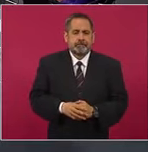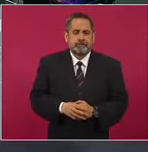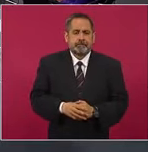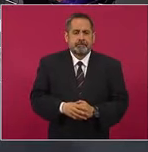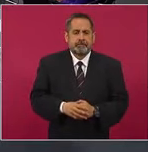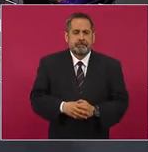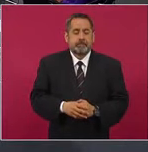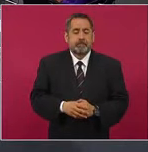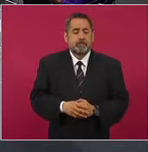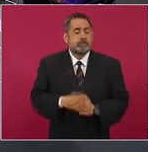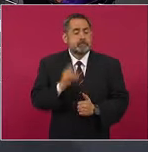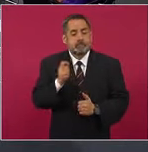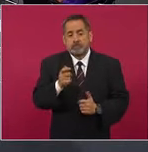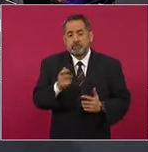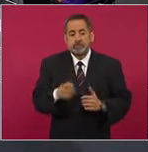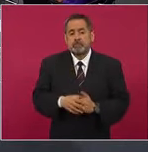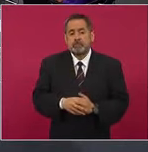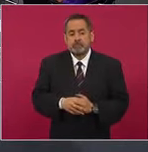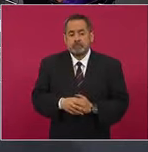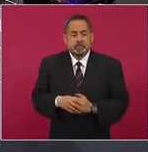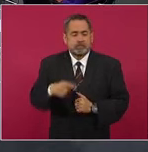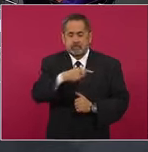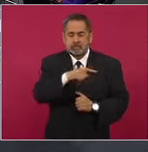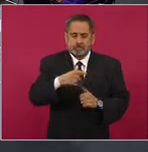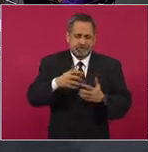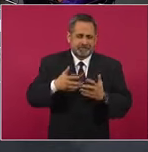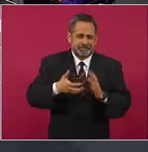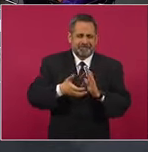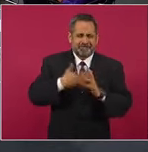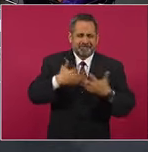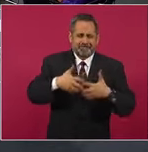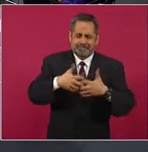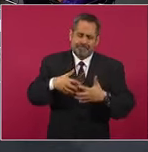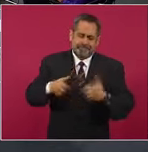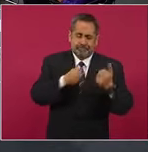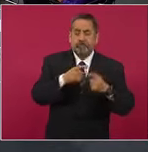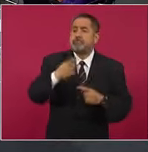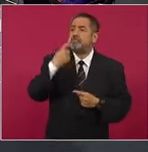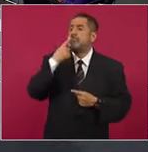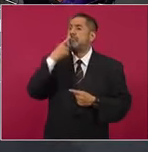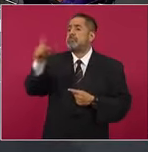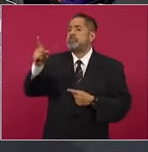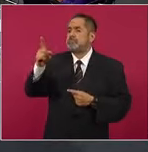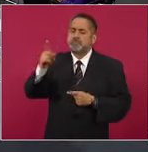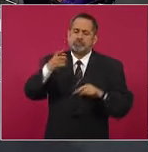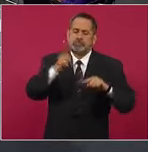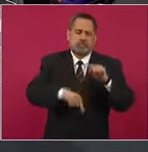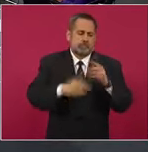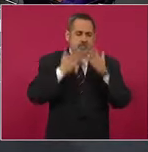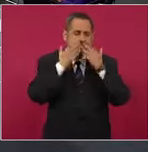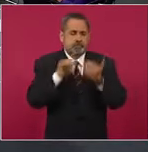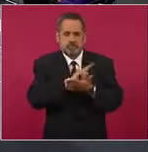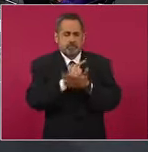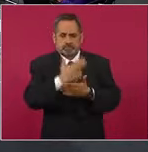y que retiren su demanda porque no tienen fundamento legal